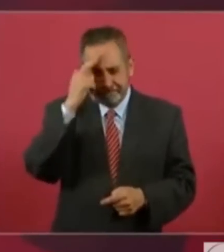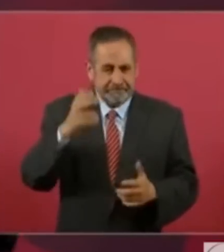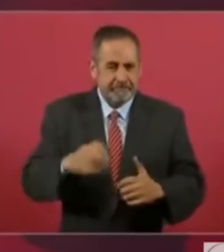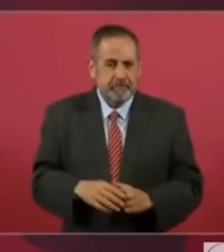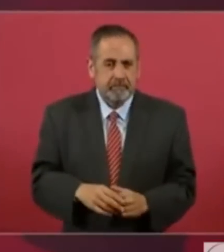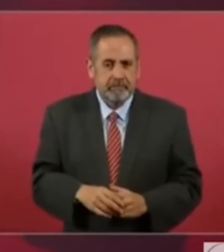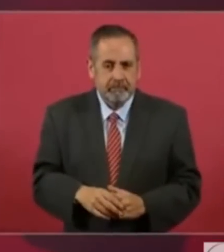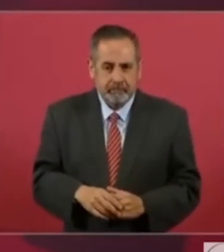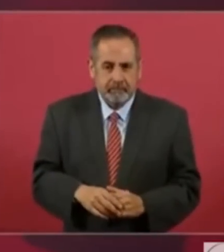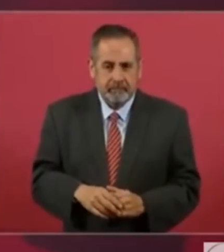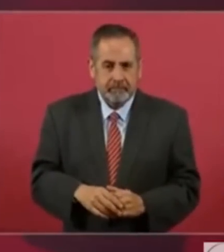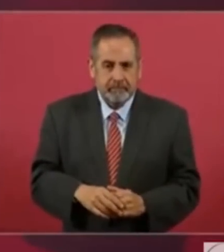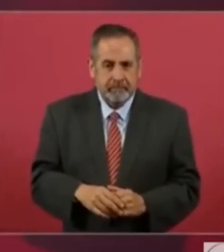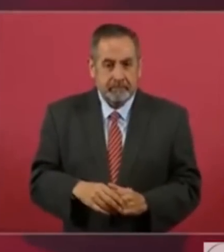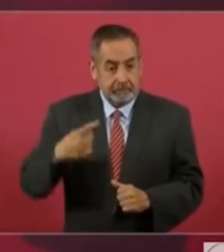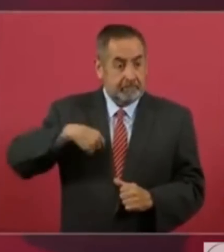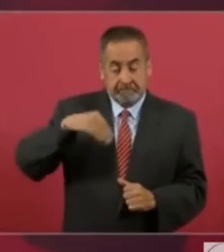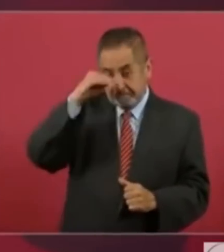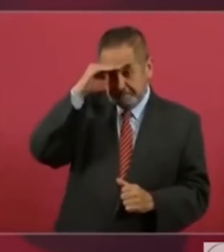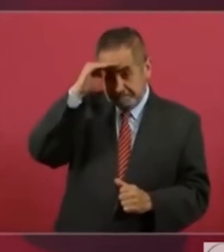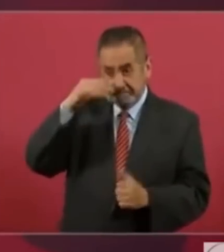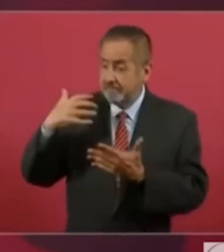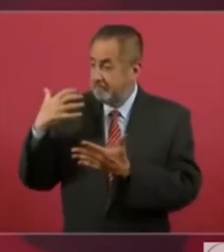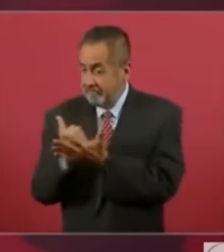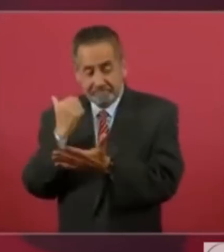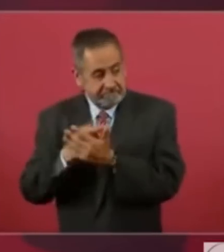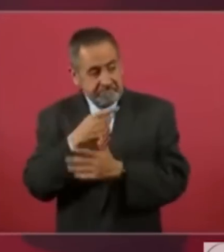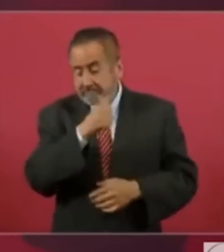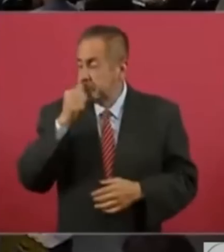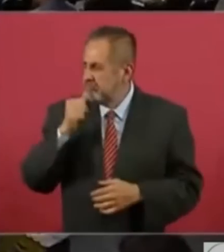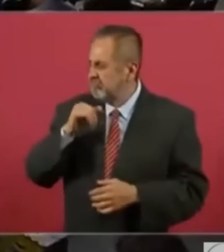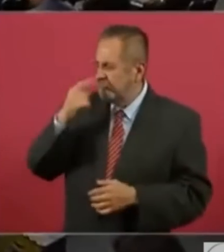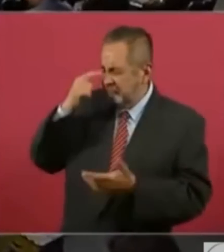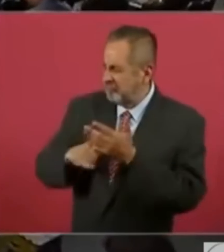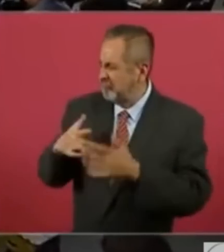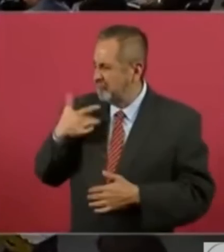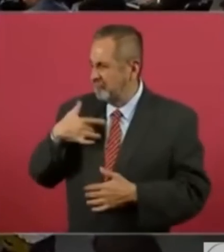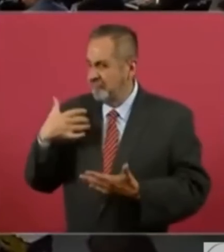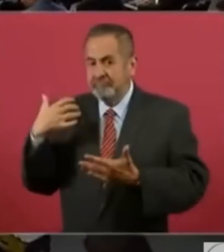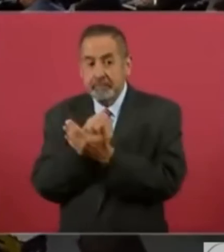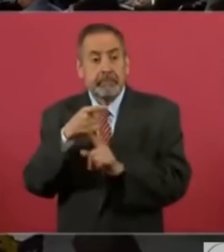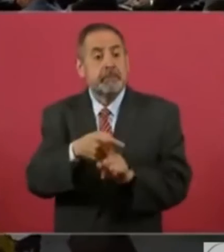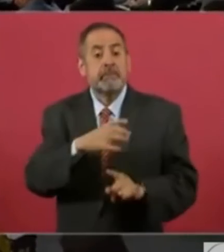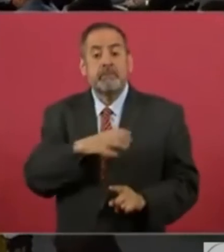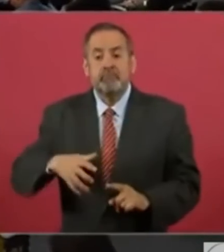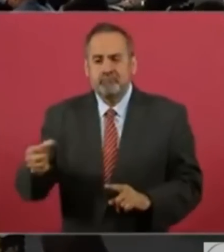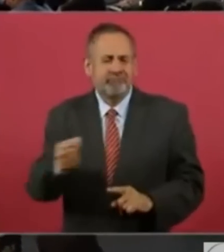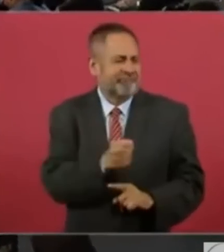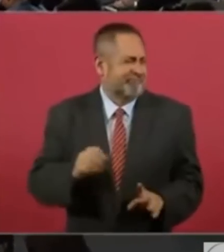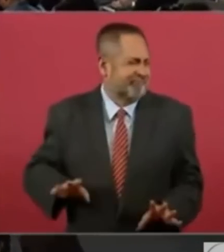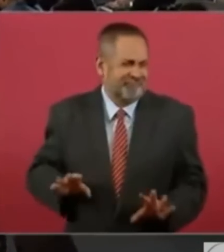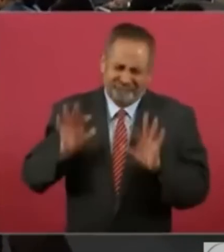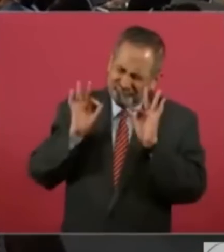que íbamos a poder ganar Benito Juárez, porque teníamos un candidato idóneo,